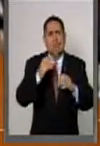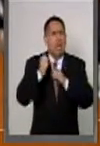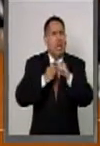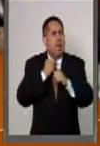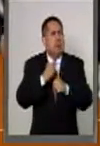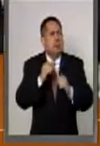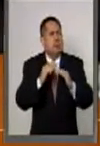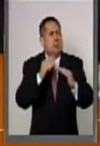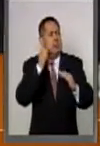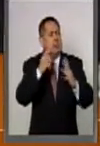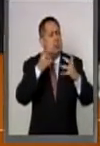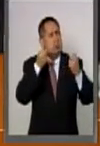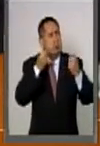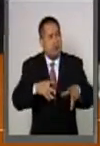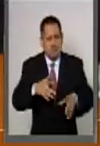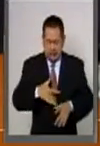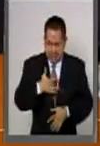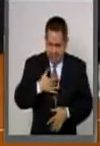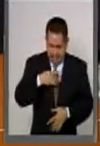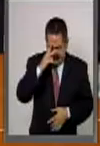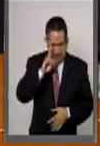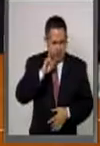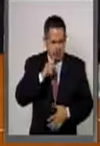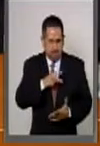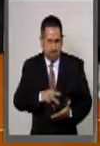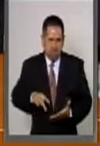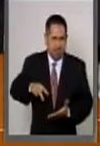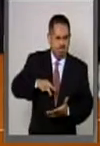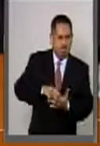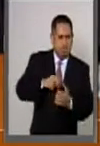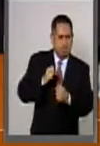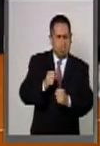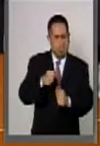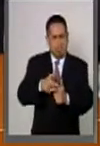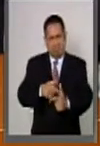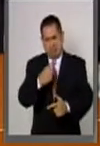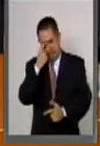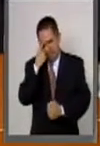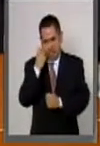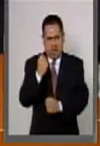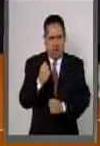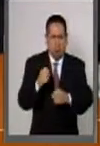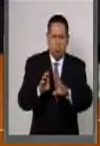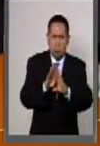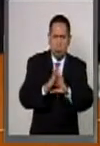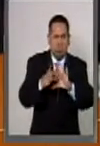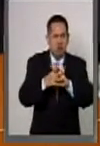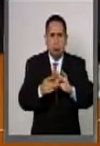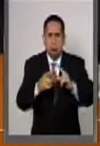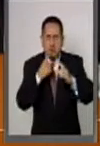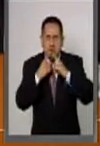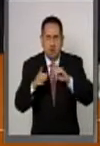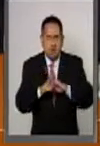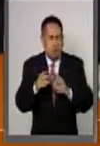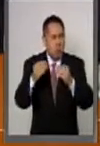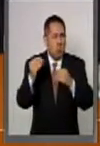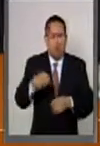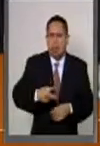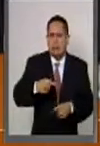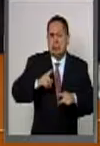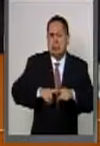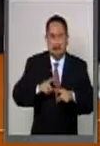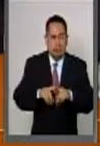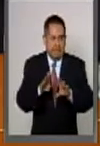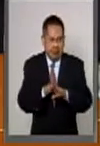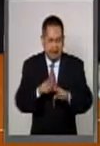años firmes, firmes, pie, siempre de pie, pese a la catástrofe que poco a poco